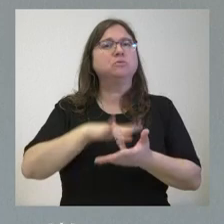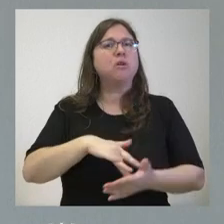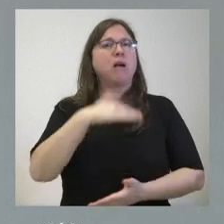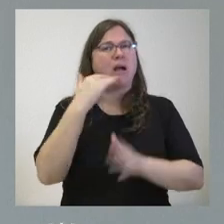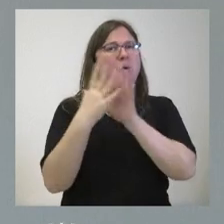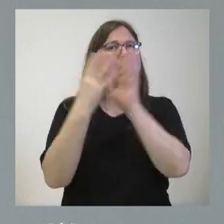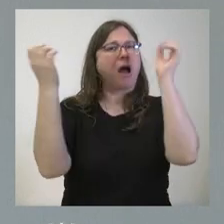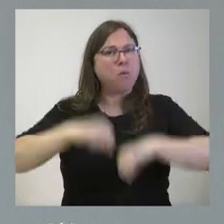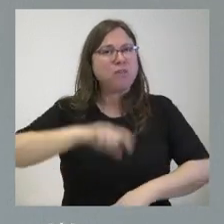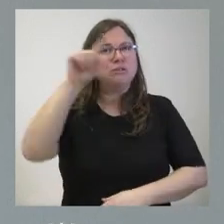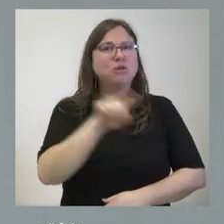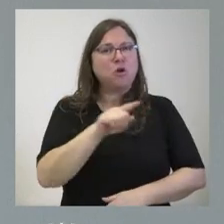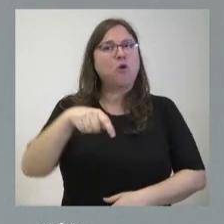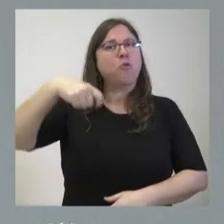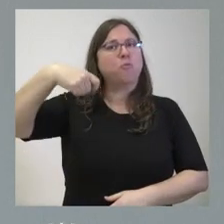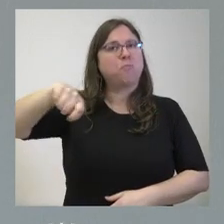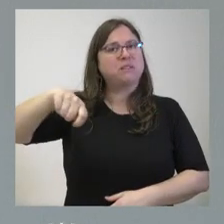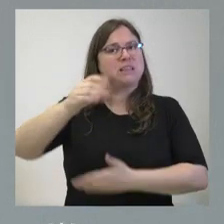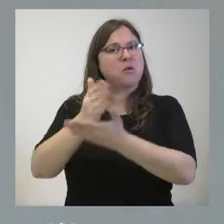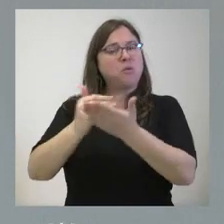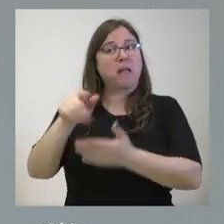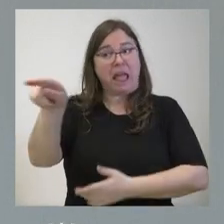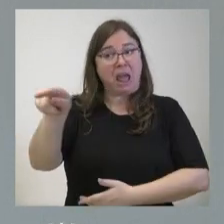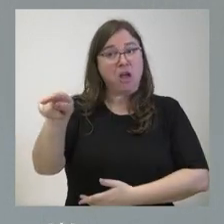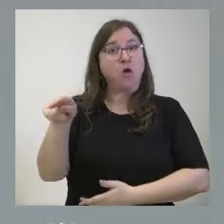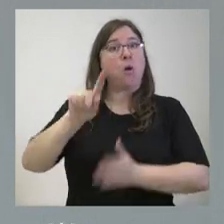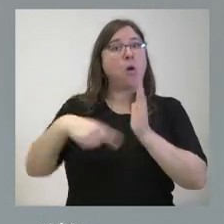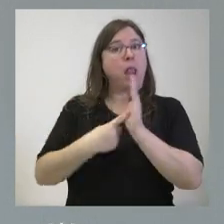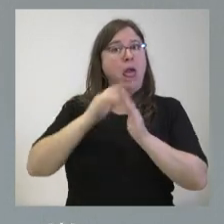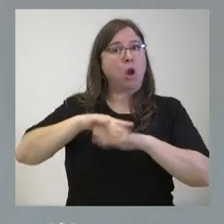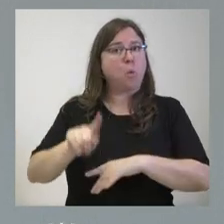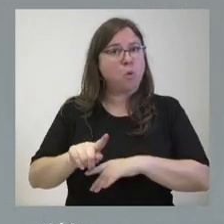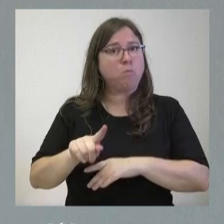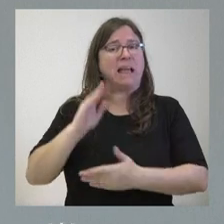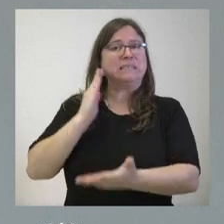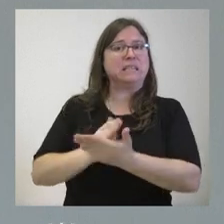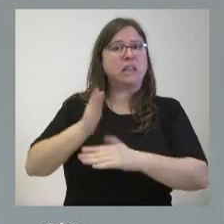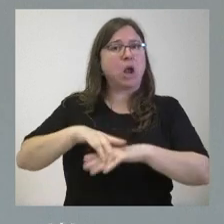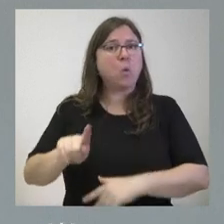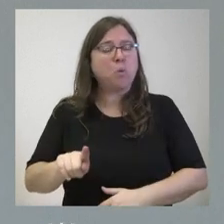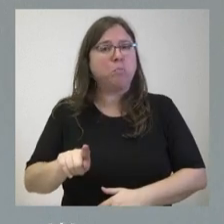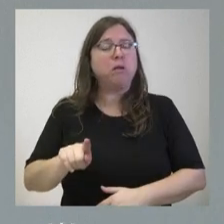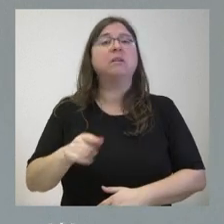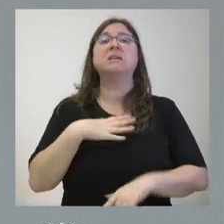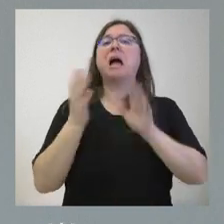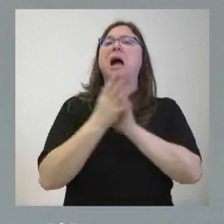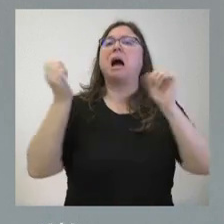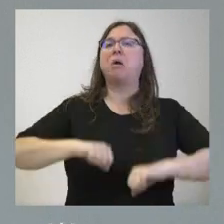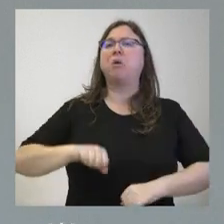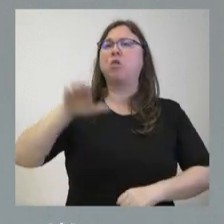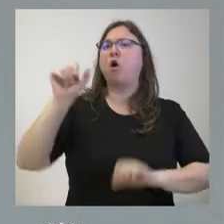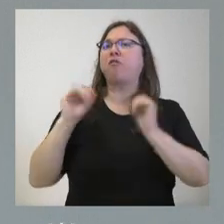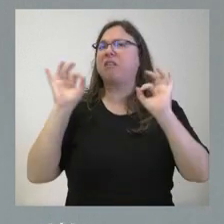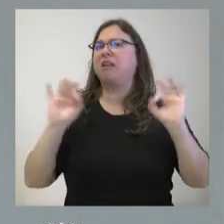comunidad autónoma que esa comunidad autónoma incumple la ley e incumple las sentencias judiciales, si él ha acordado no presentar un requerimiento ni un recurso sobre esta materia